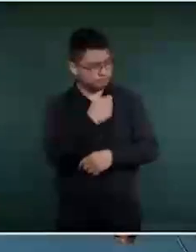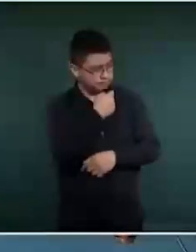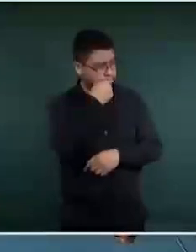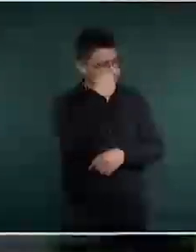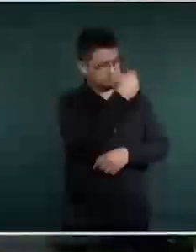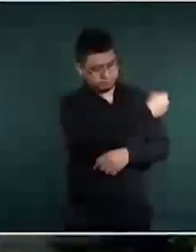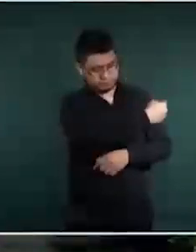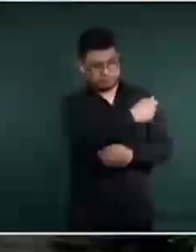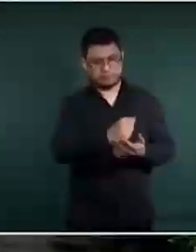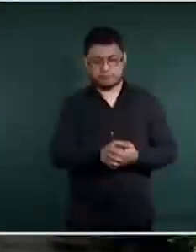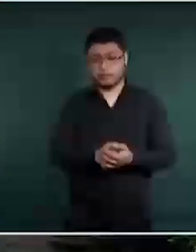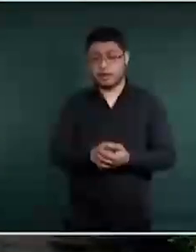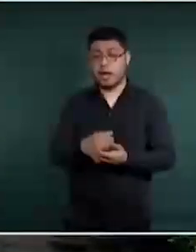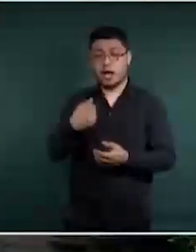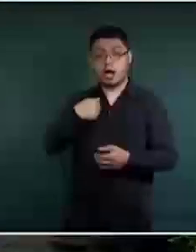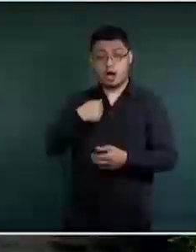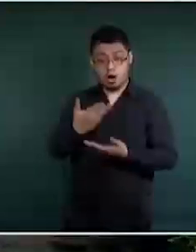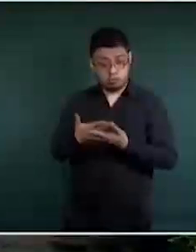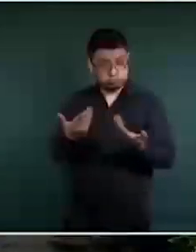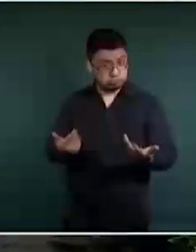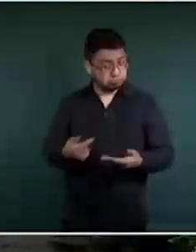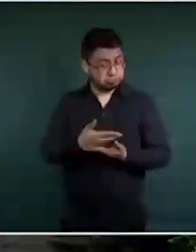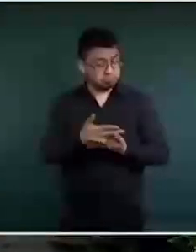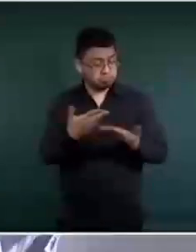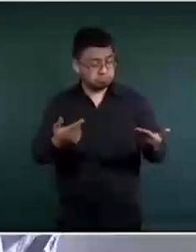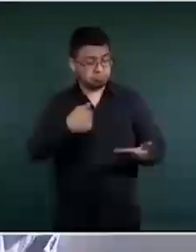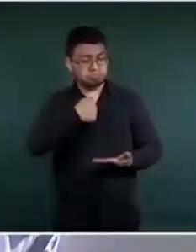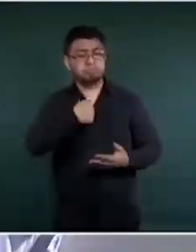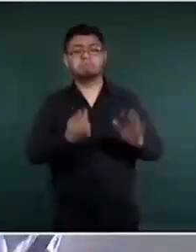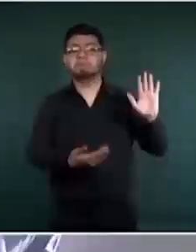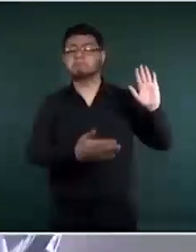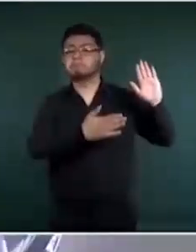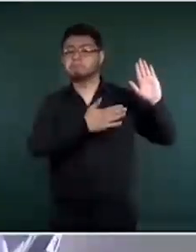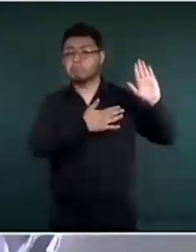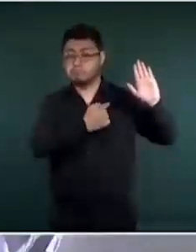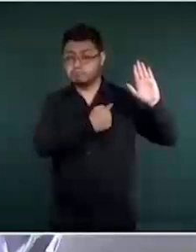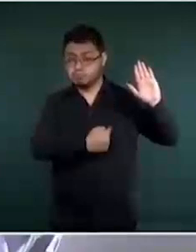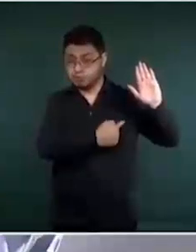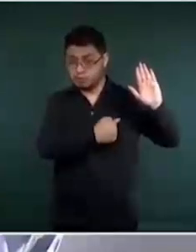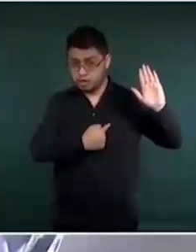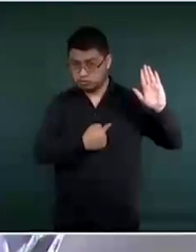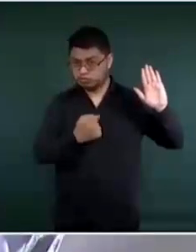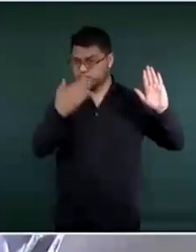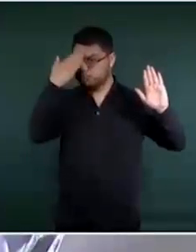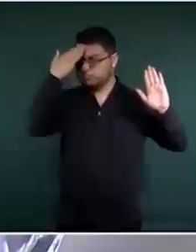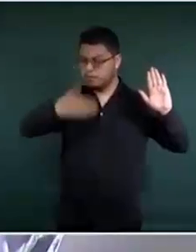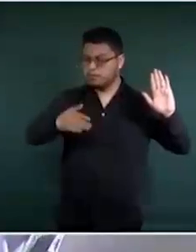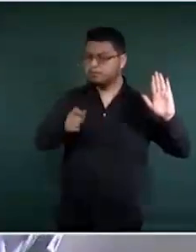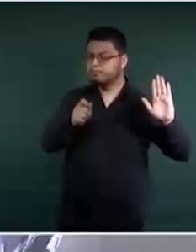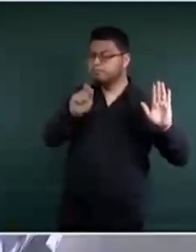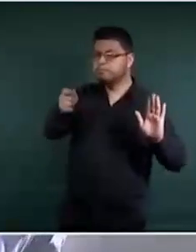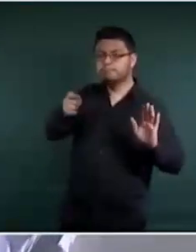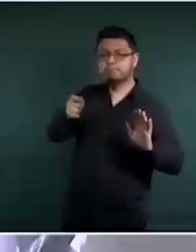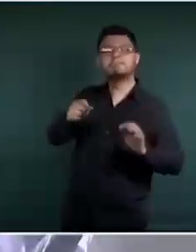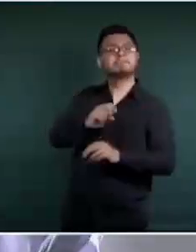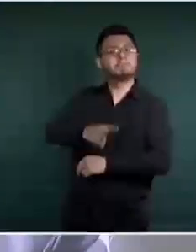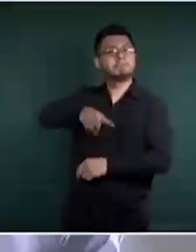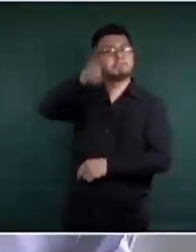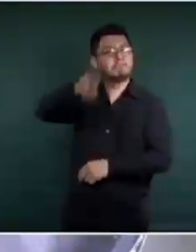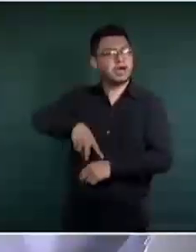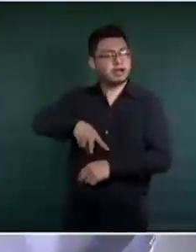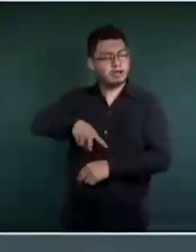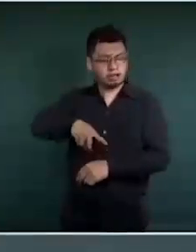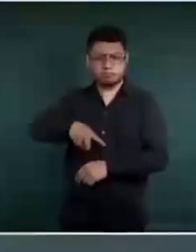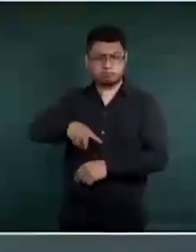Hemos hecho el compromiso de conocer la verdad, no vamos a